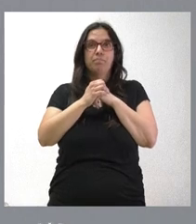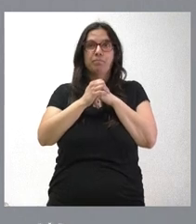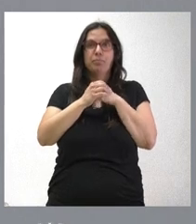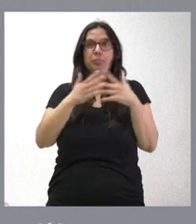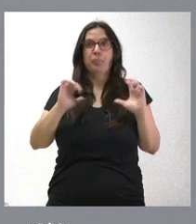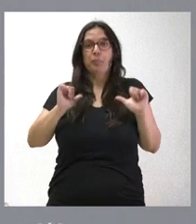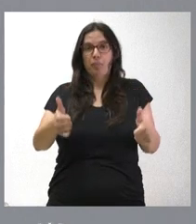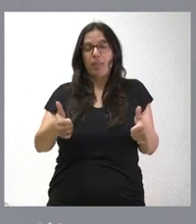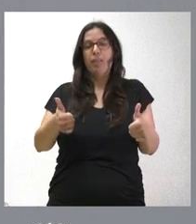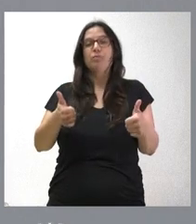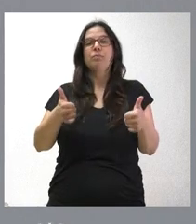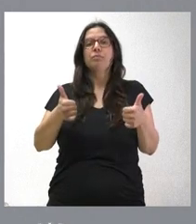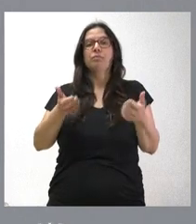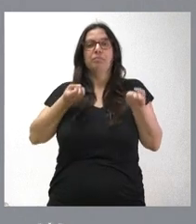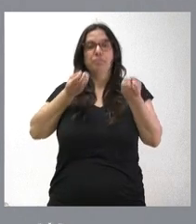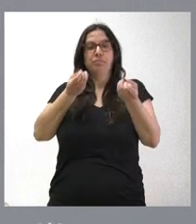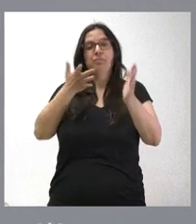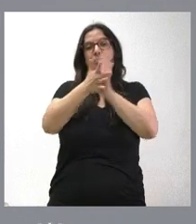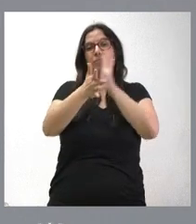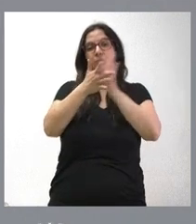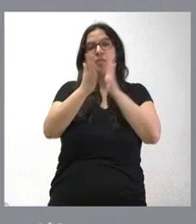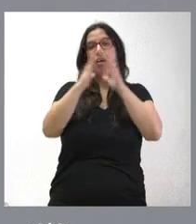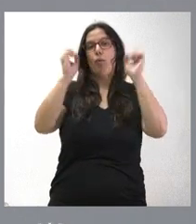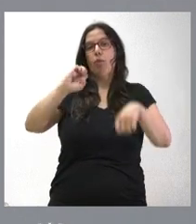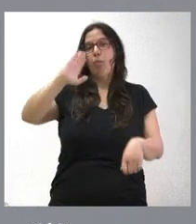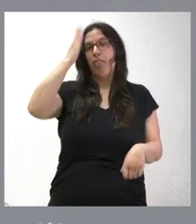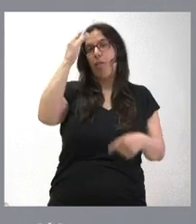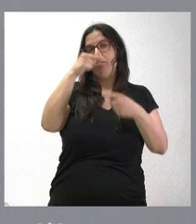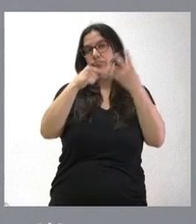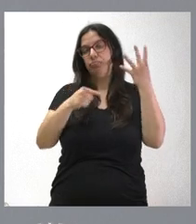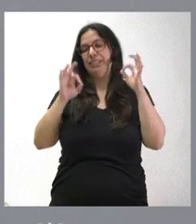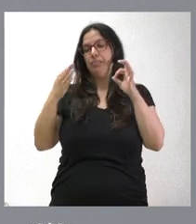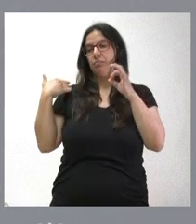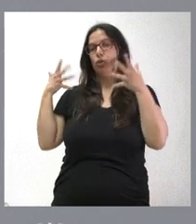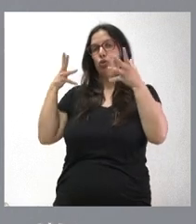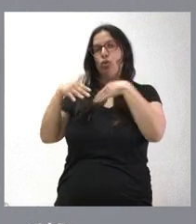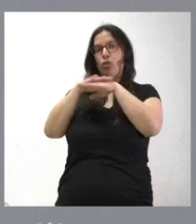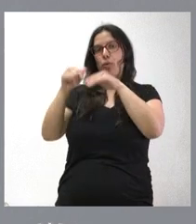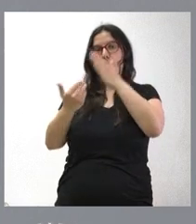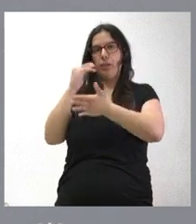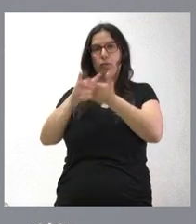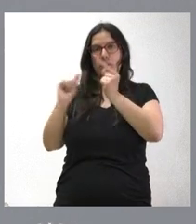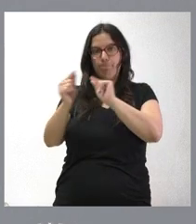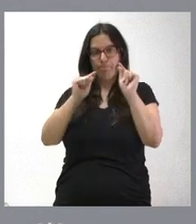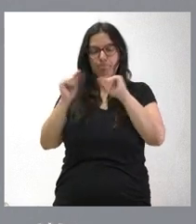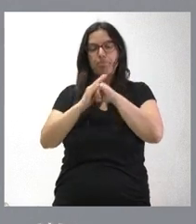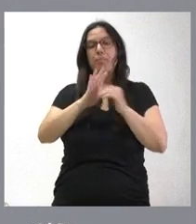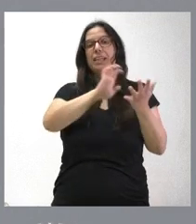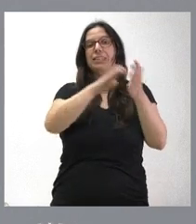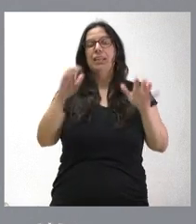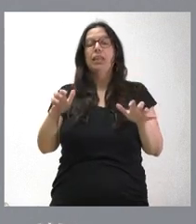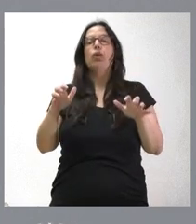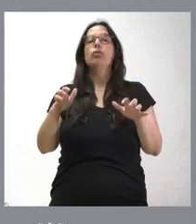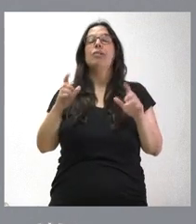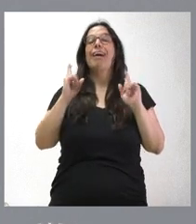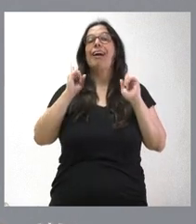Paso a referirme a lo que son los principales acuerdos del Consejo de Gobierno que ha tenido lugar esta mañana. Castilla y León amplía los